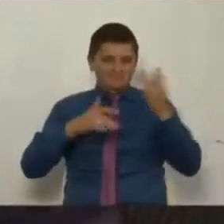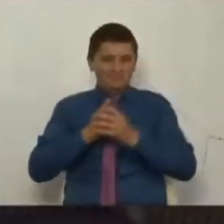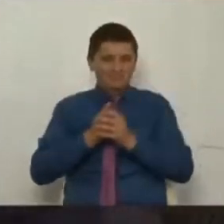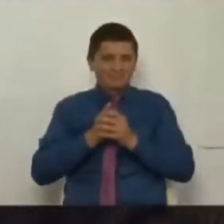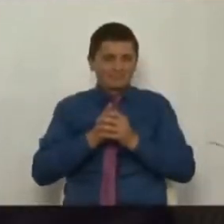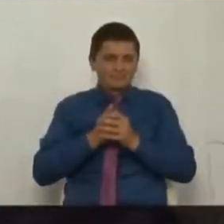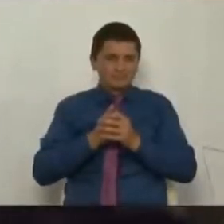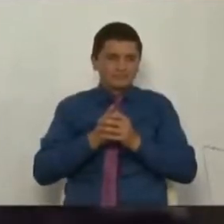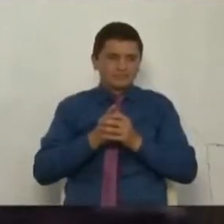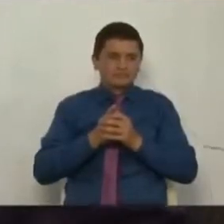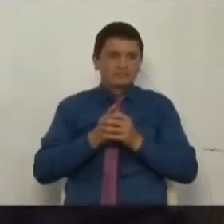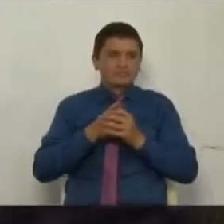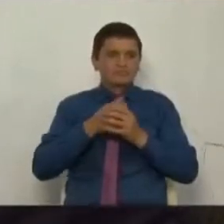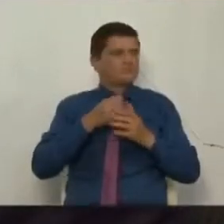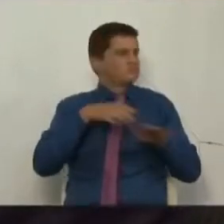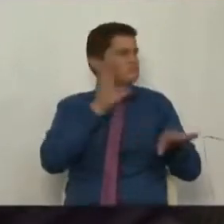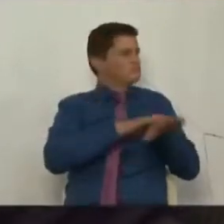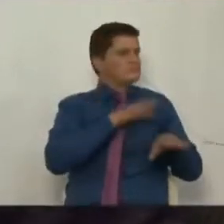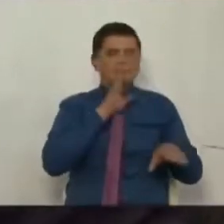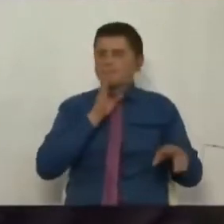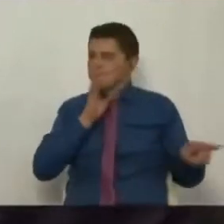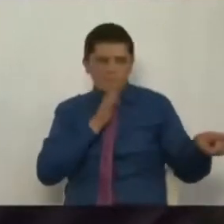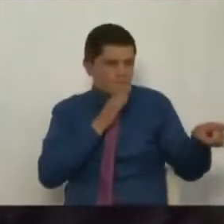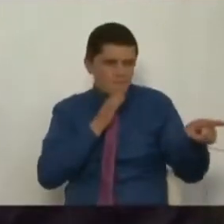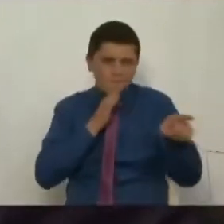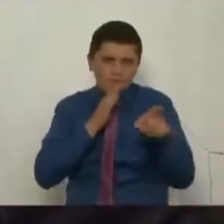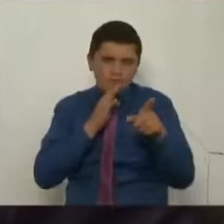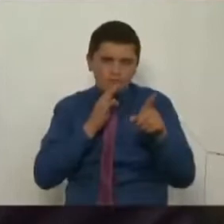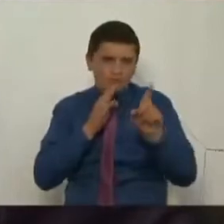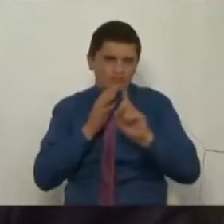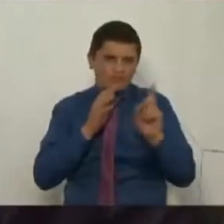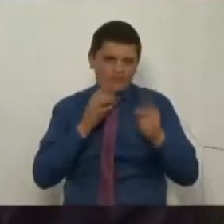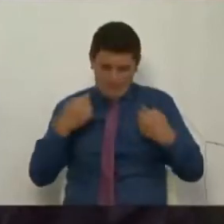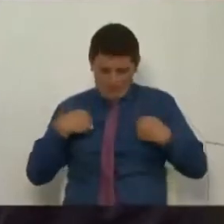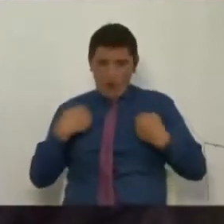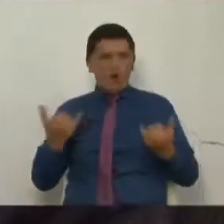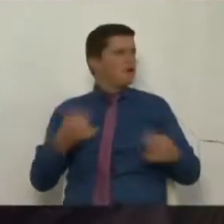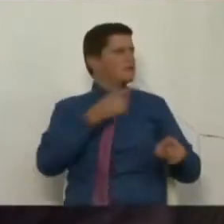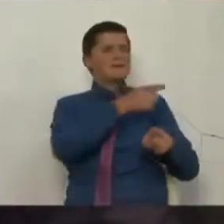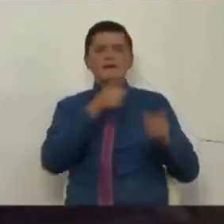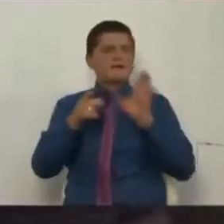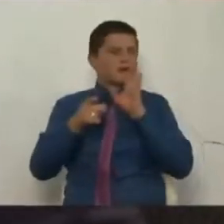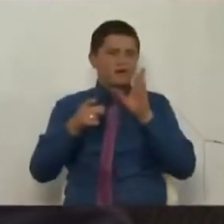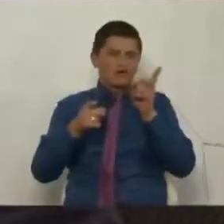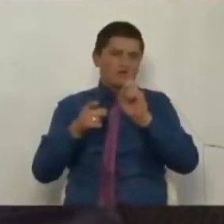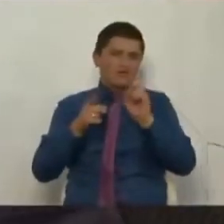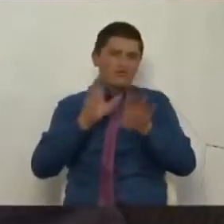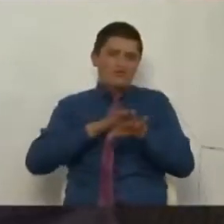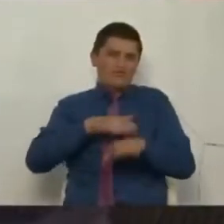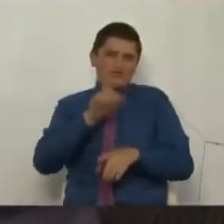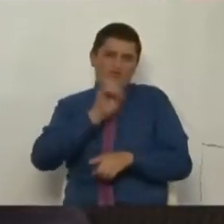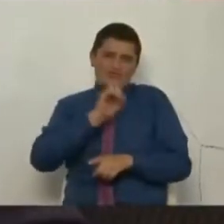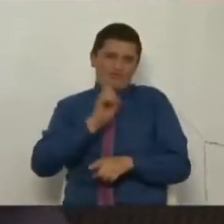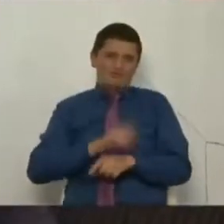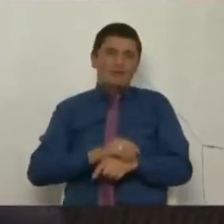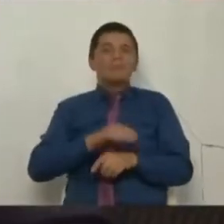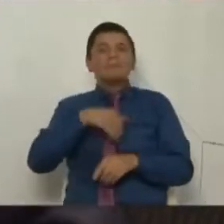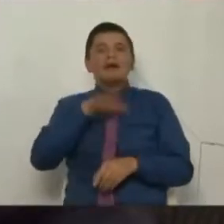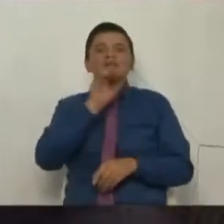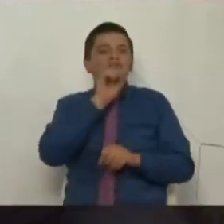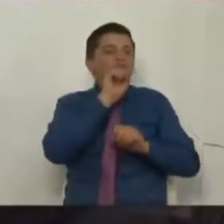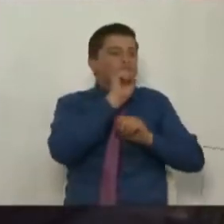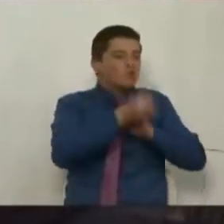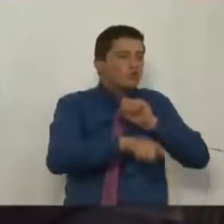tratemos de buscar responsables. Yo hoy no voy a buscar responsables de lo que ha pasado, más bien yo voy a hacer preguntas.